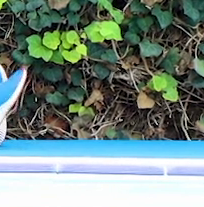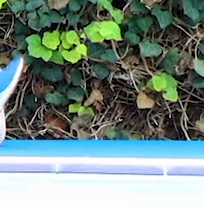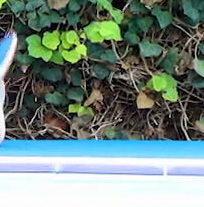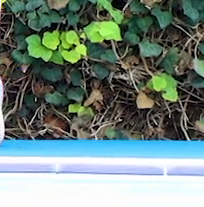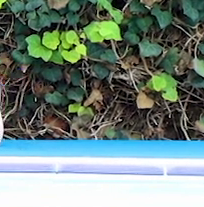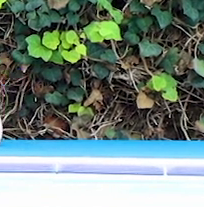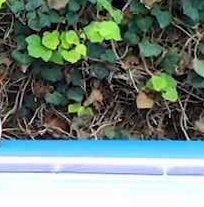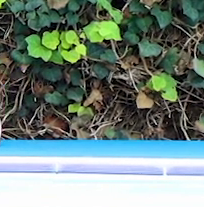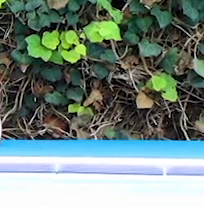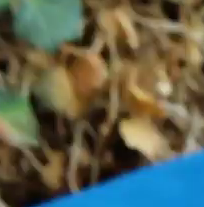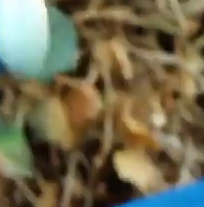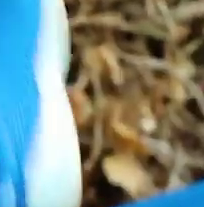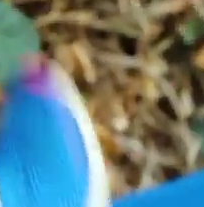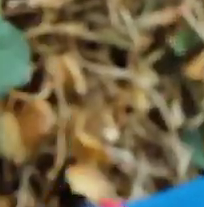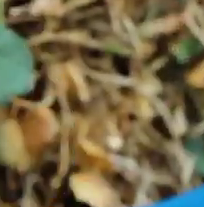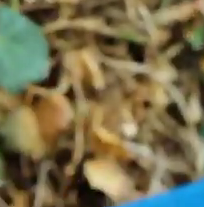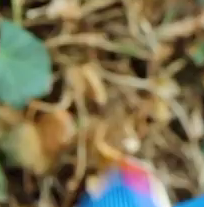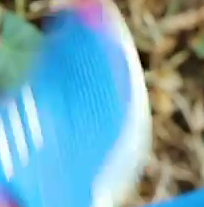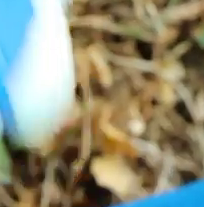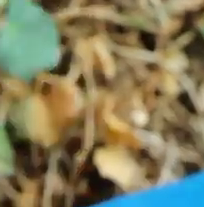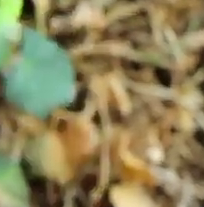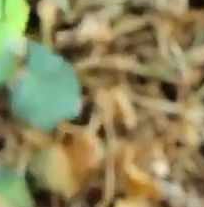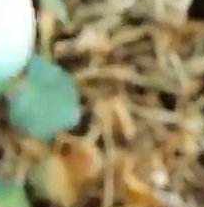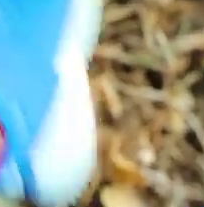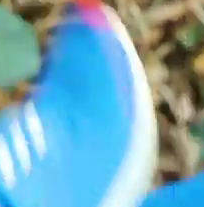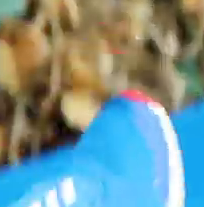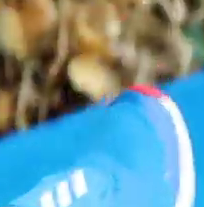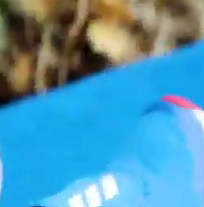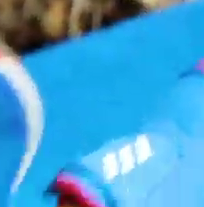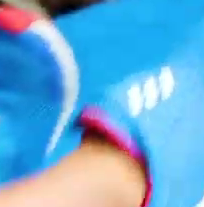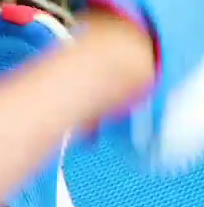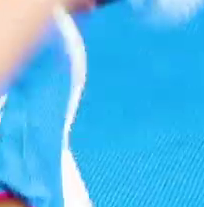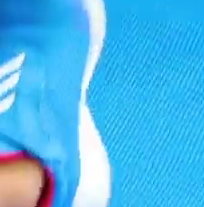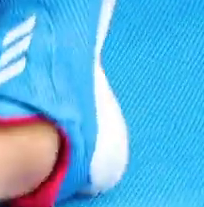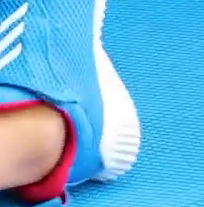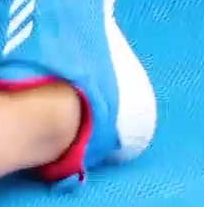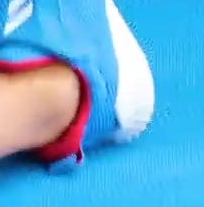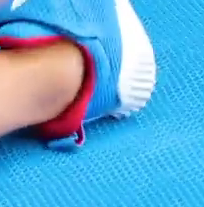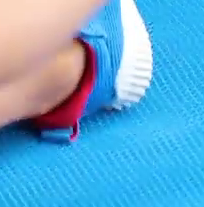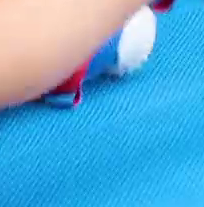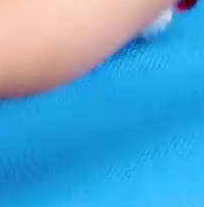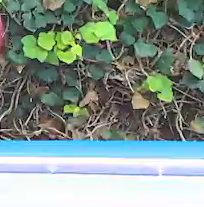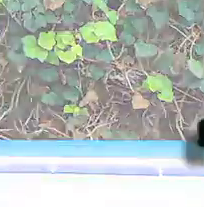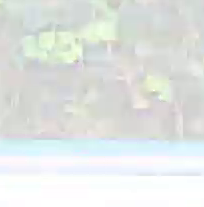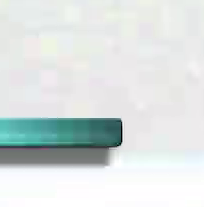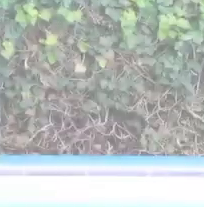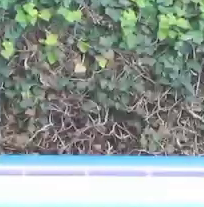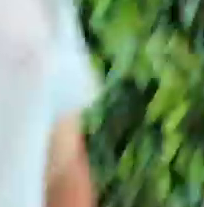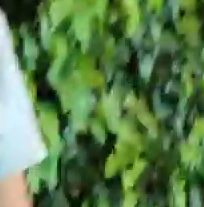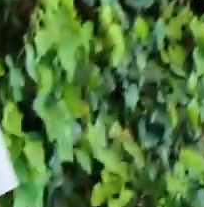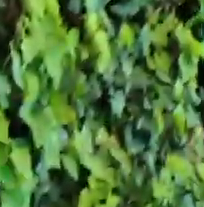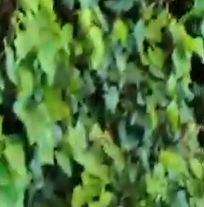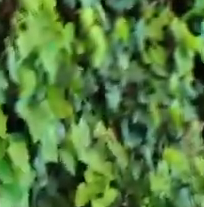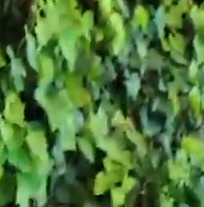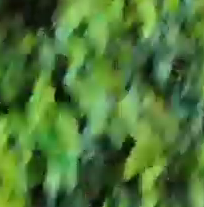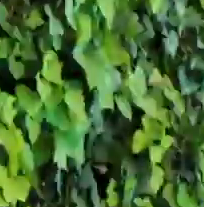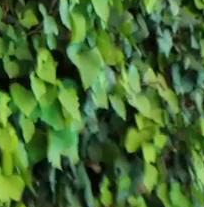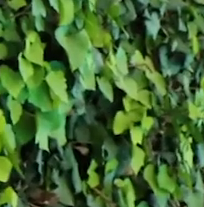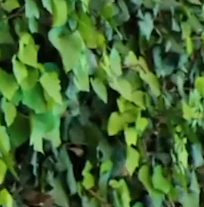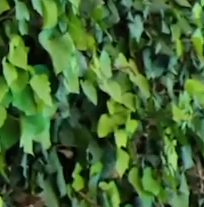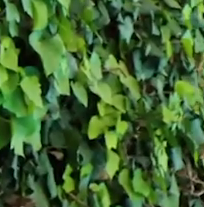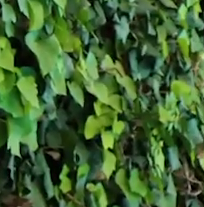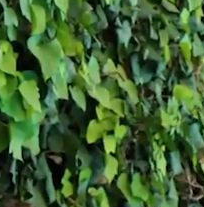sin tocar el piso. Dos, procura que no toque el piso tu talón. Tres, una más. Ok. Seguimos